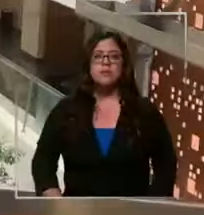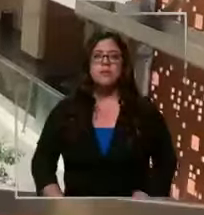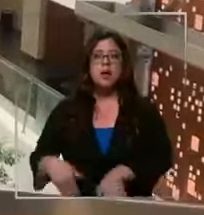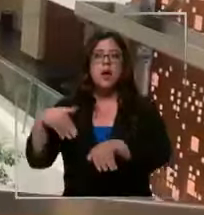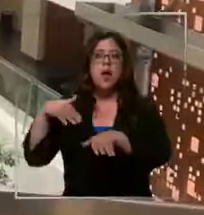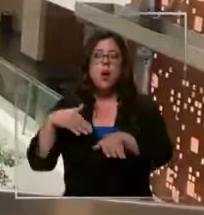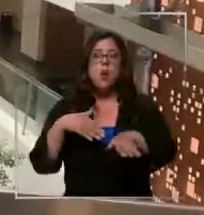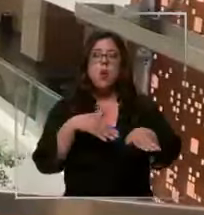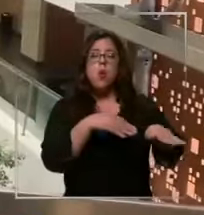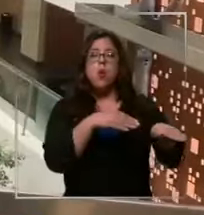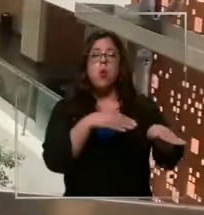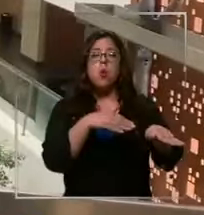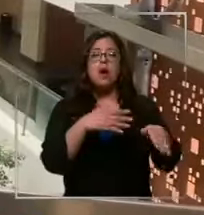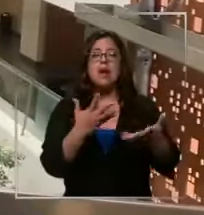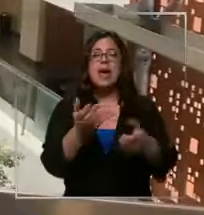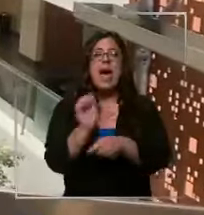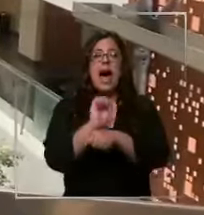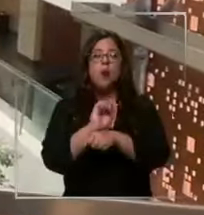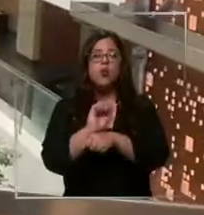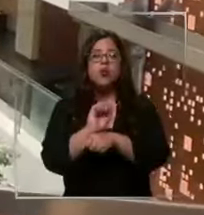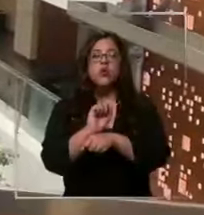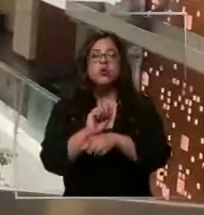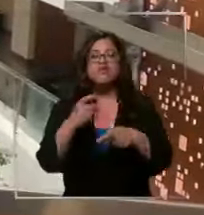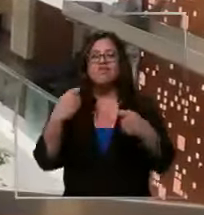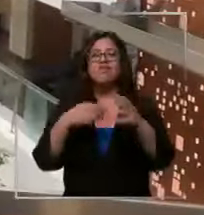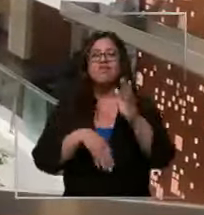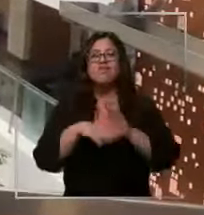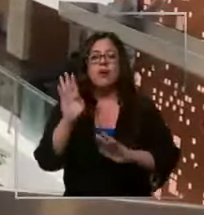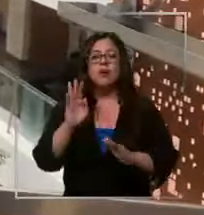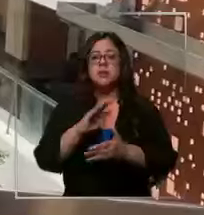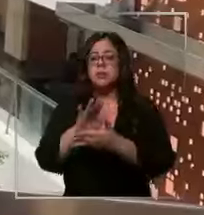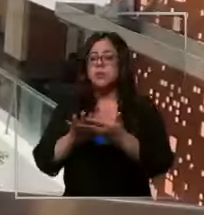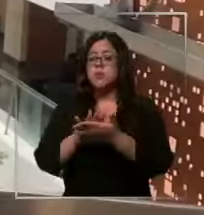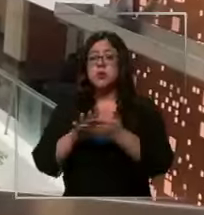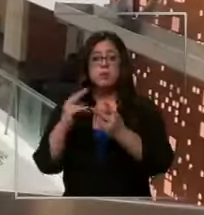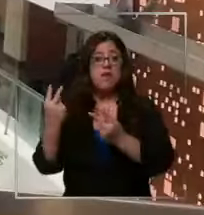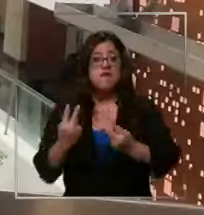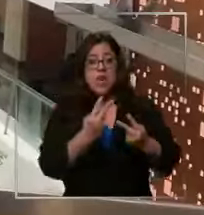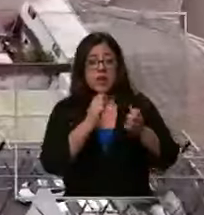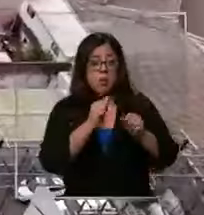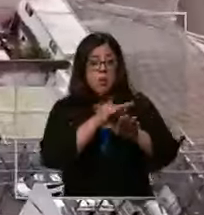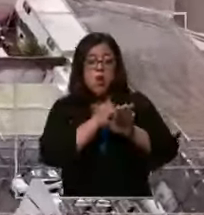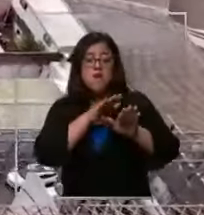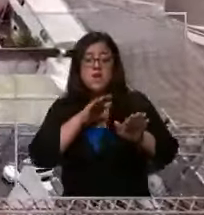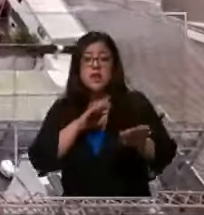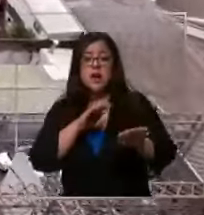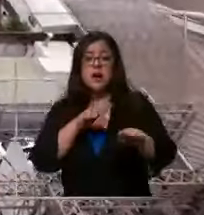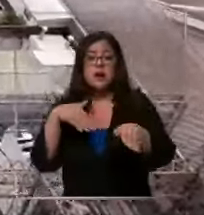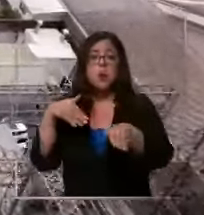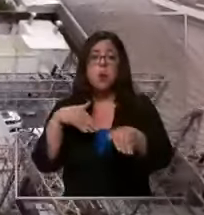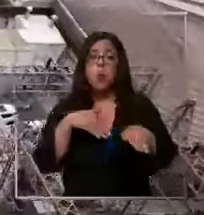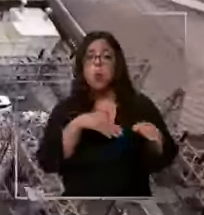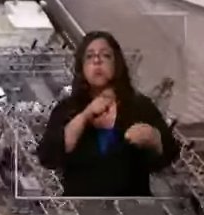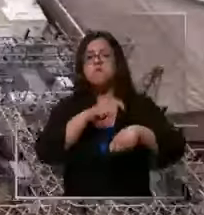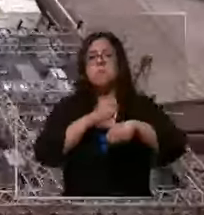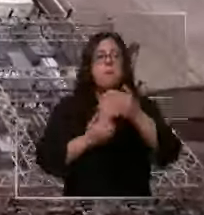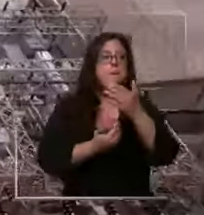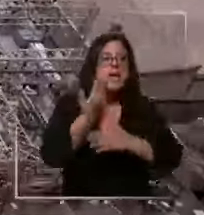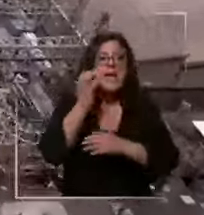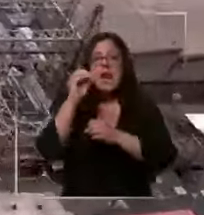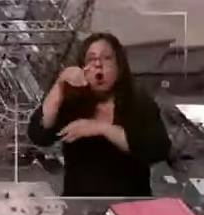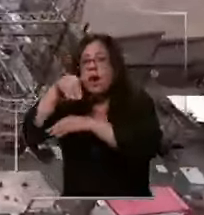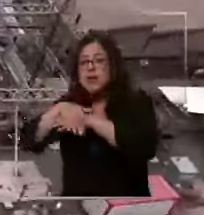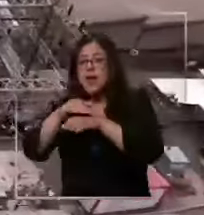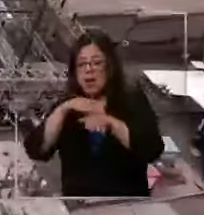vehículo rinde menos. Entonces si alguno de esos viajes nosotros podemos evitar realizarlos en hora punta, sería